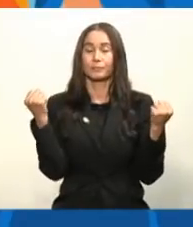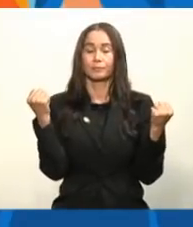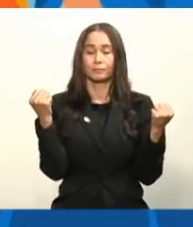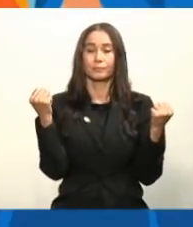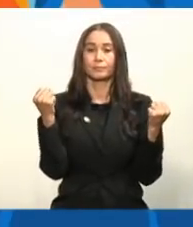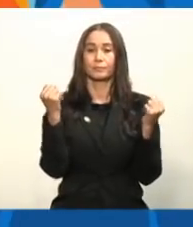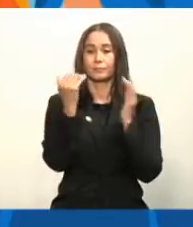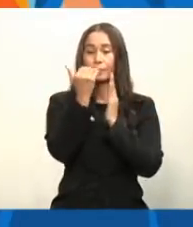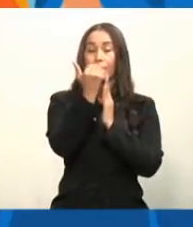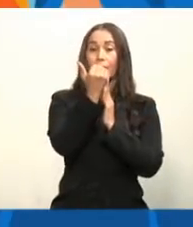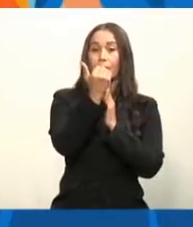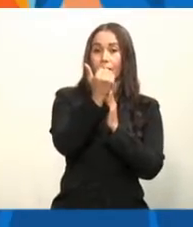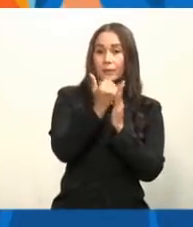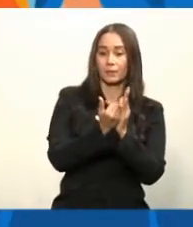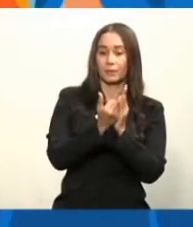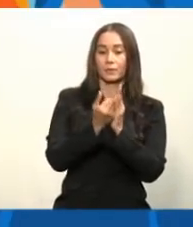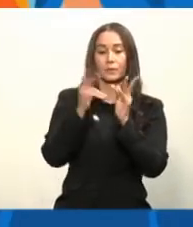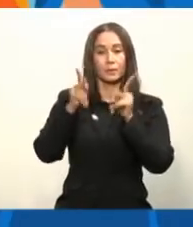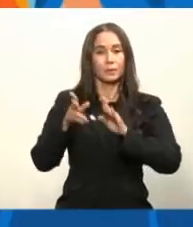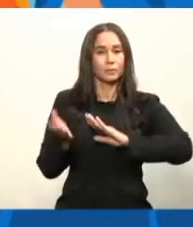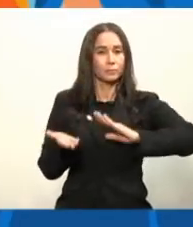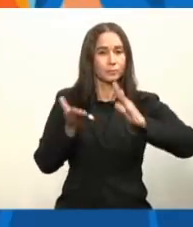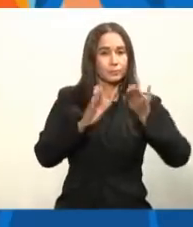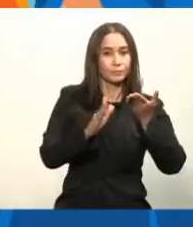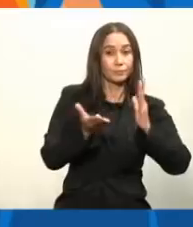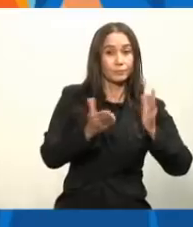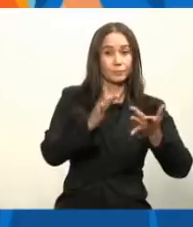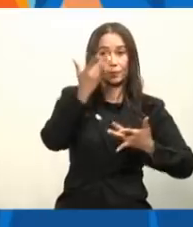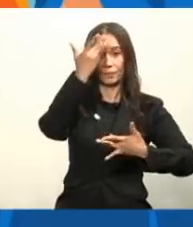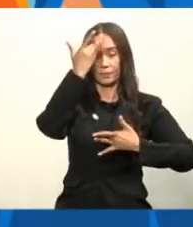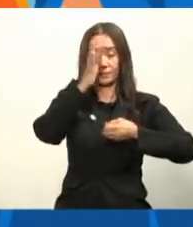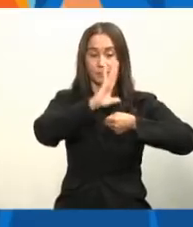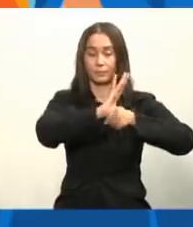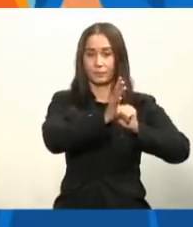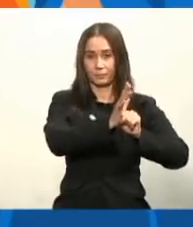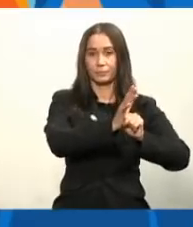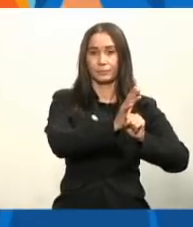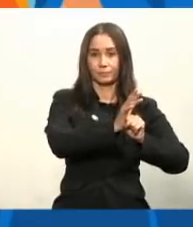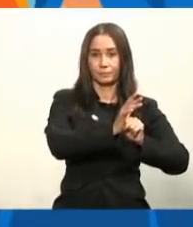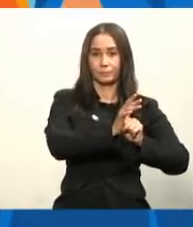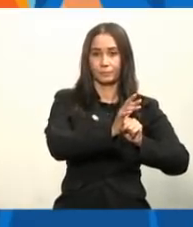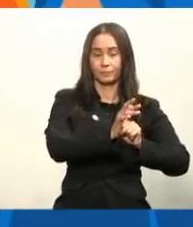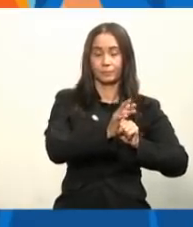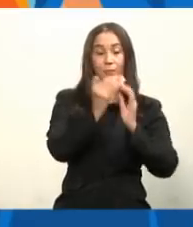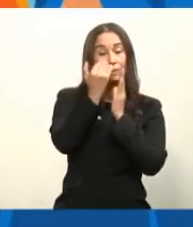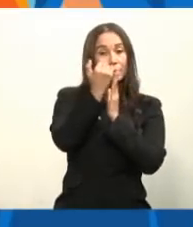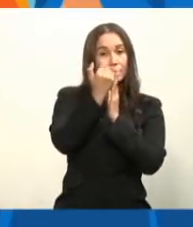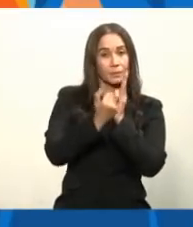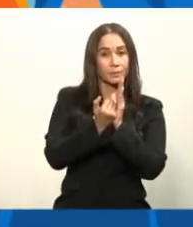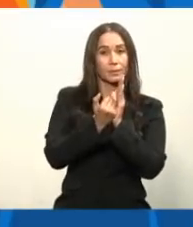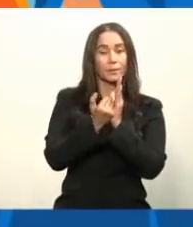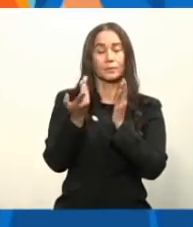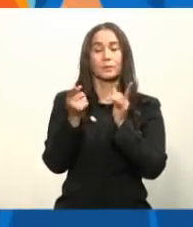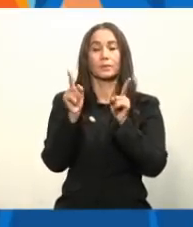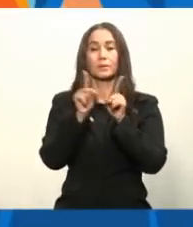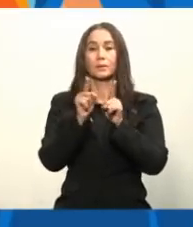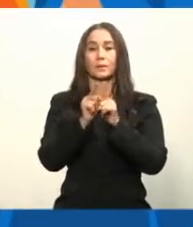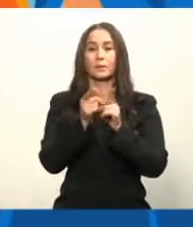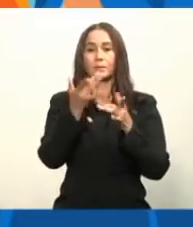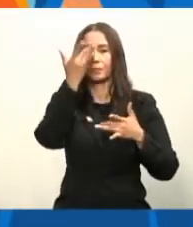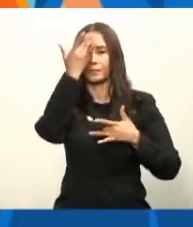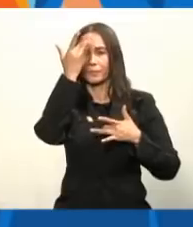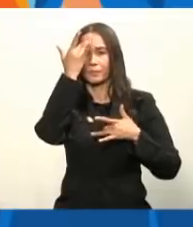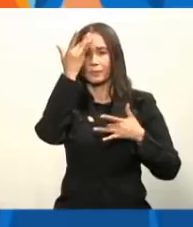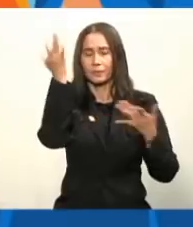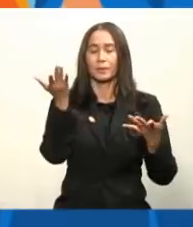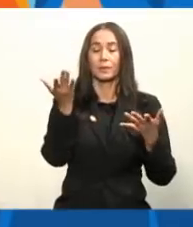reducir la mortalidad asociada al COVID-19, reducir la morbilidad severa